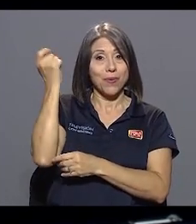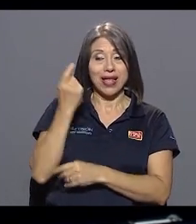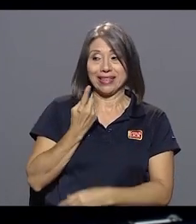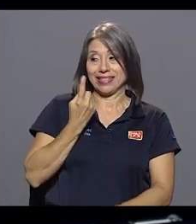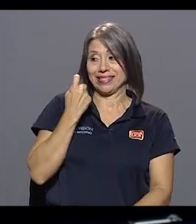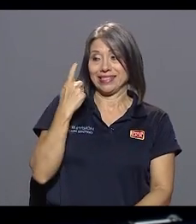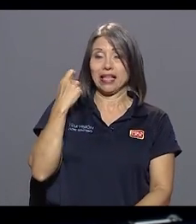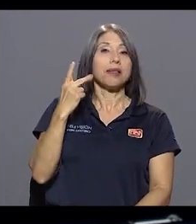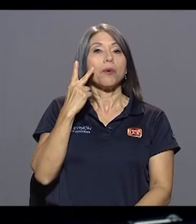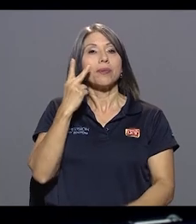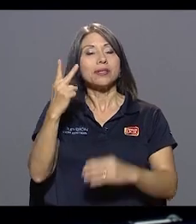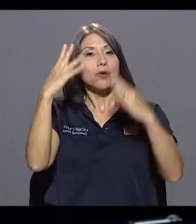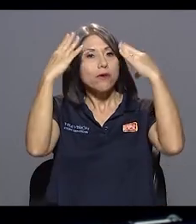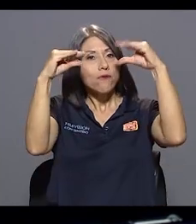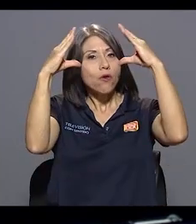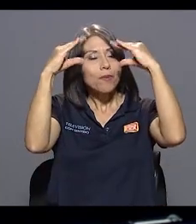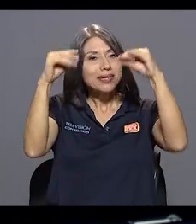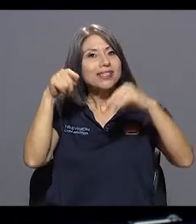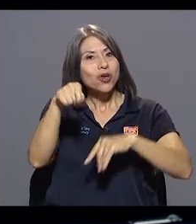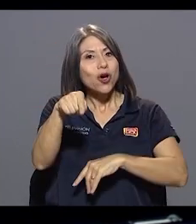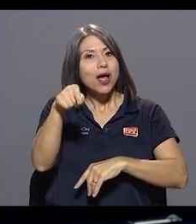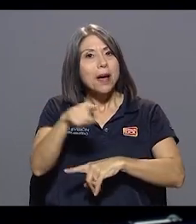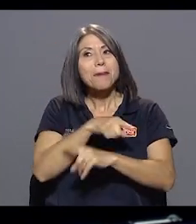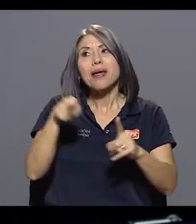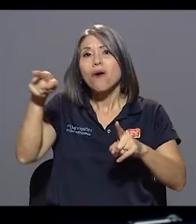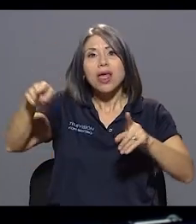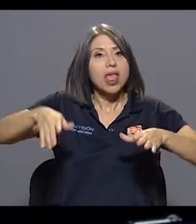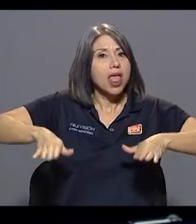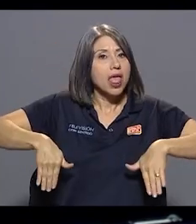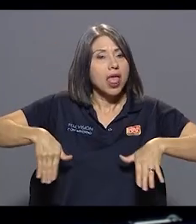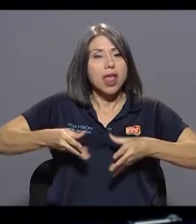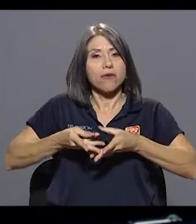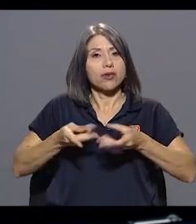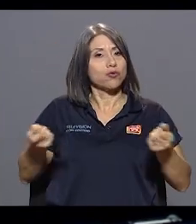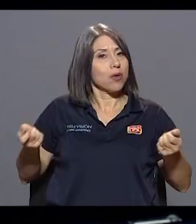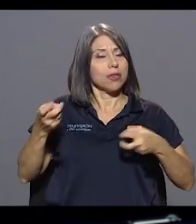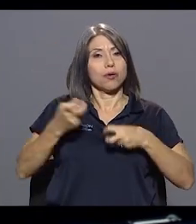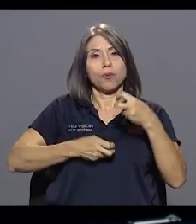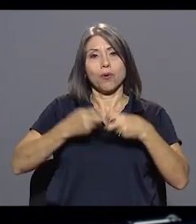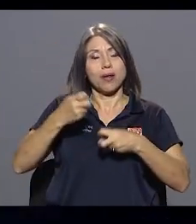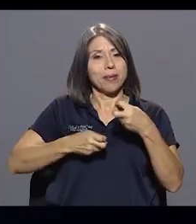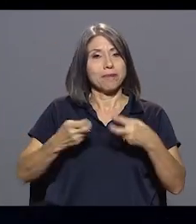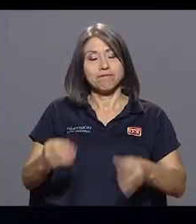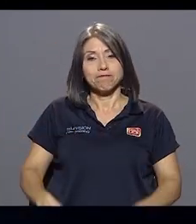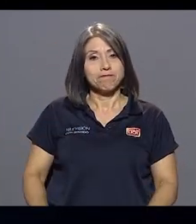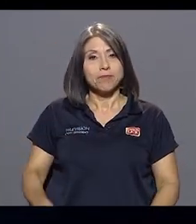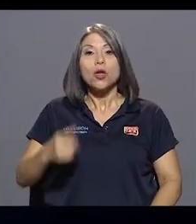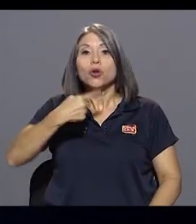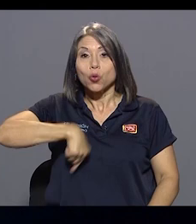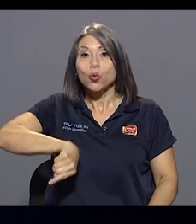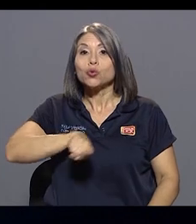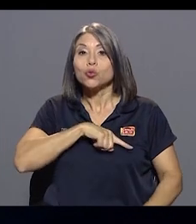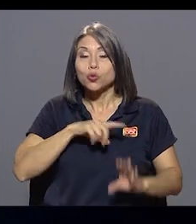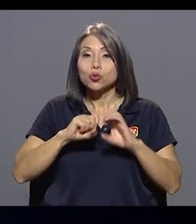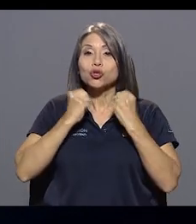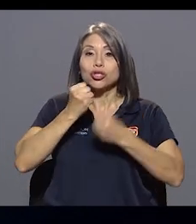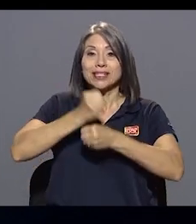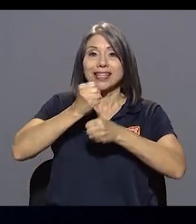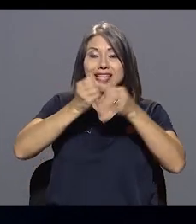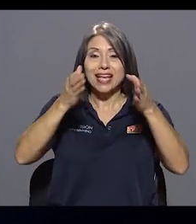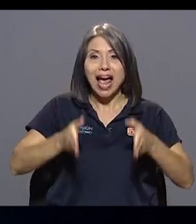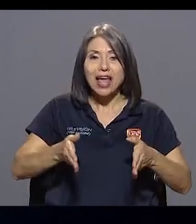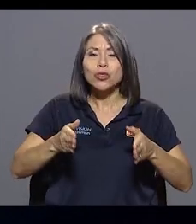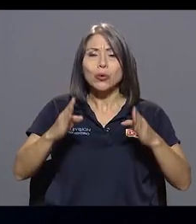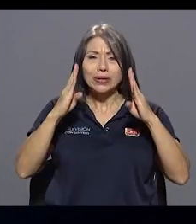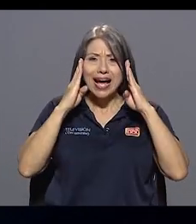alguna información en relación con eso, pero ahí todavía no se ha resuelto el problema. Nosotros como sindicato vamos a hacer un